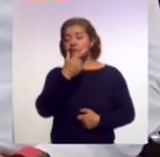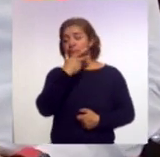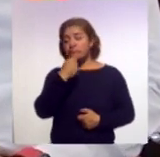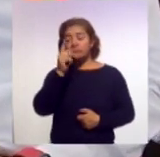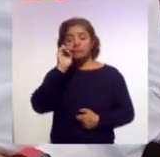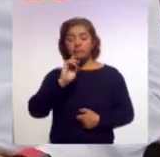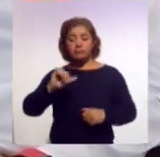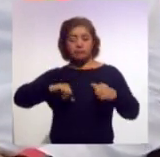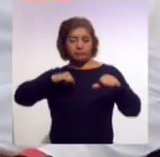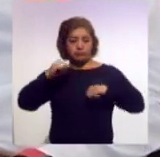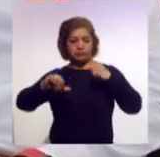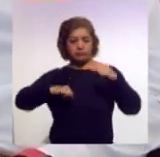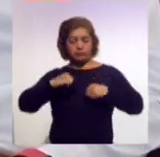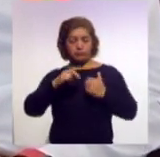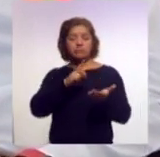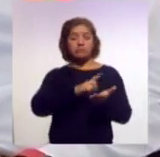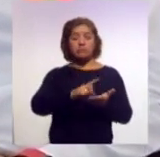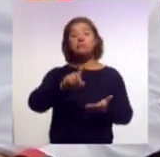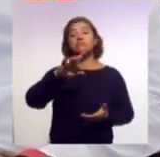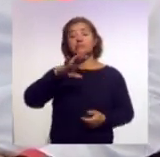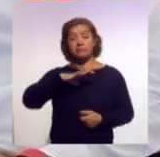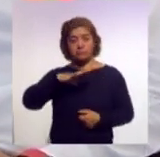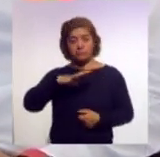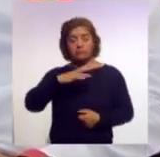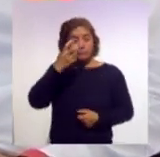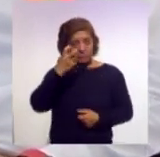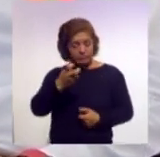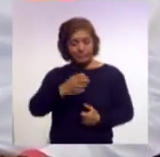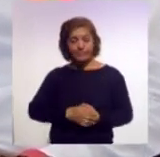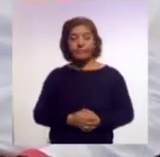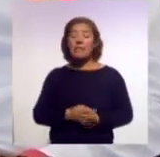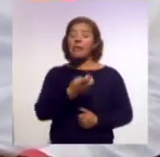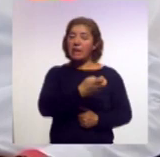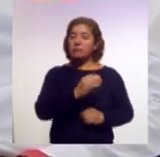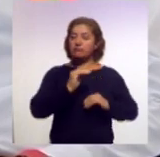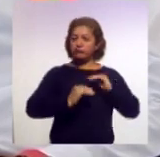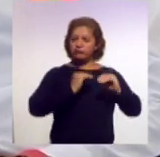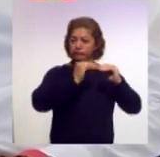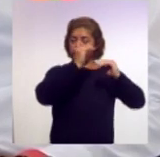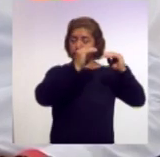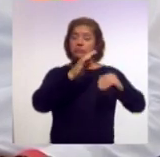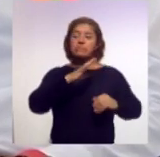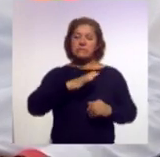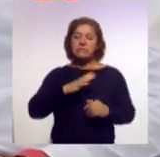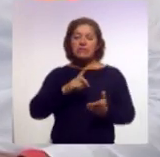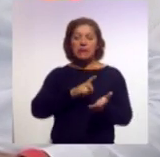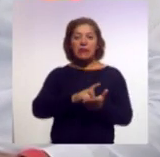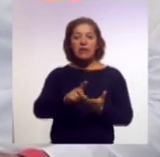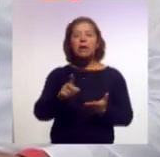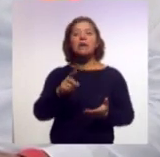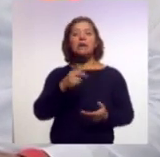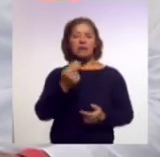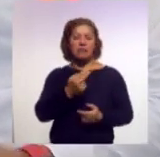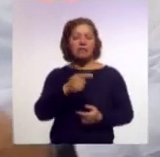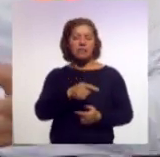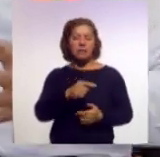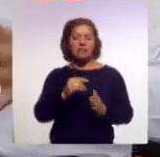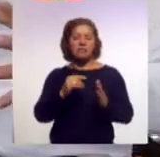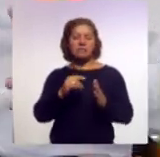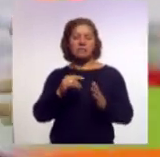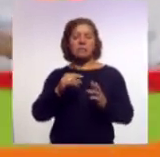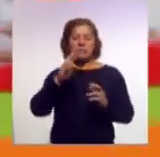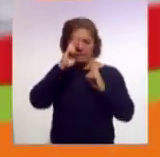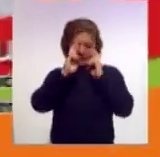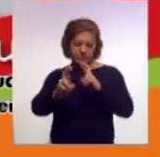adolescentes tienen derechos y en este proceso también, obviamente, tienen derechos que tienen que ser respetados. ¿Cuáles son estos? Claro,